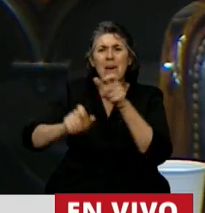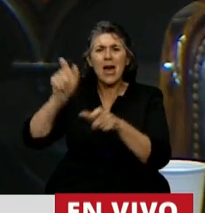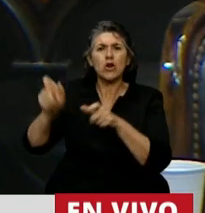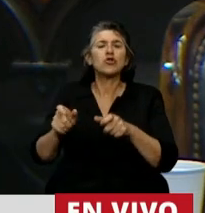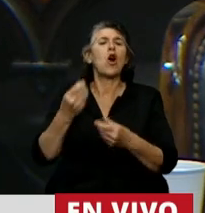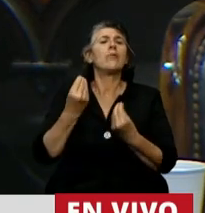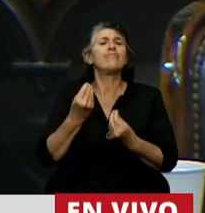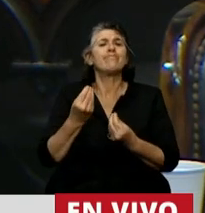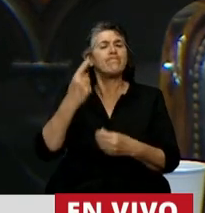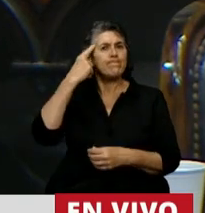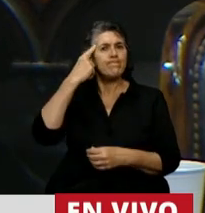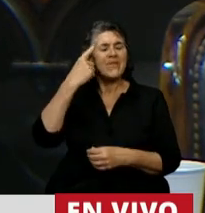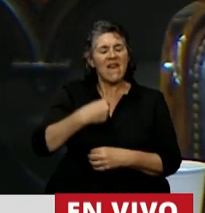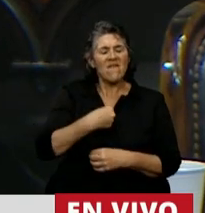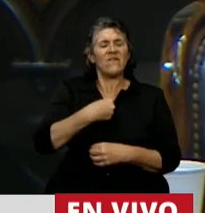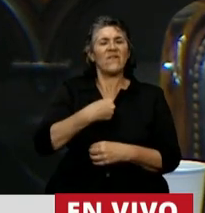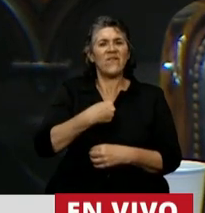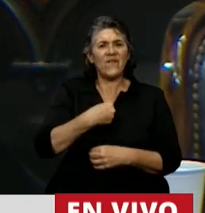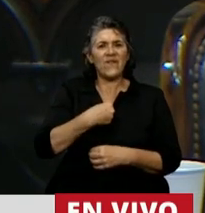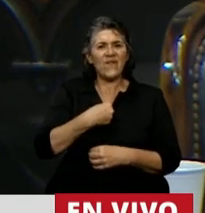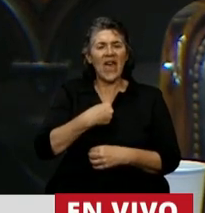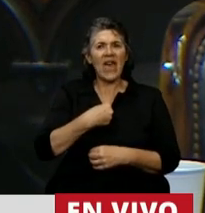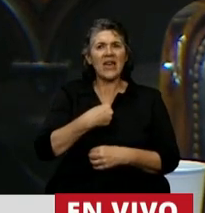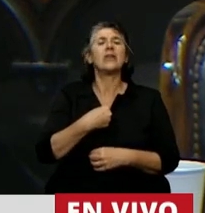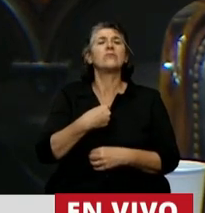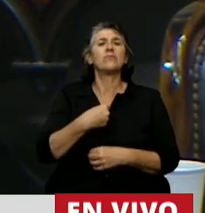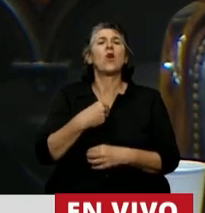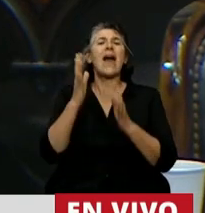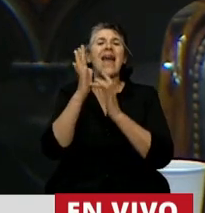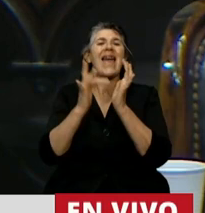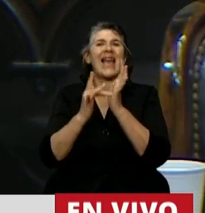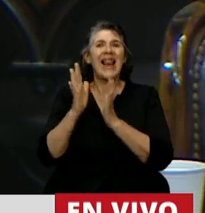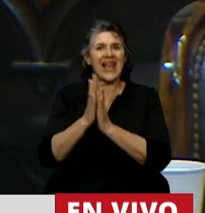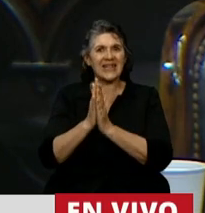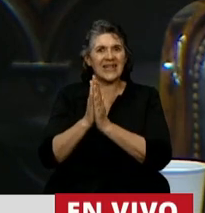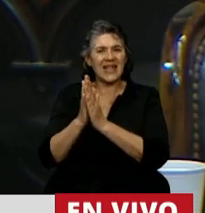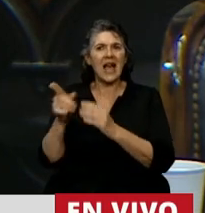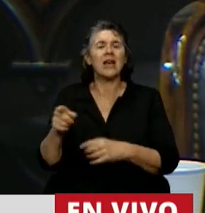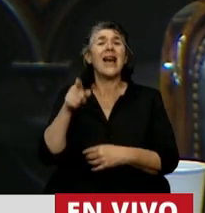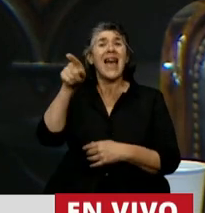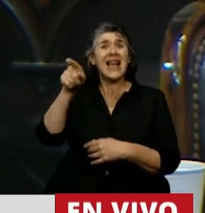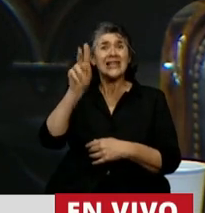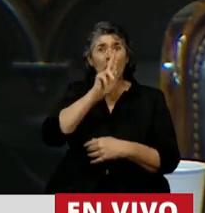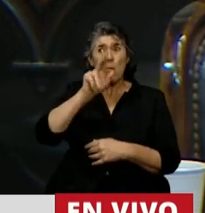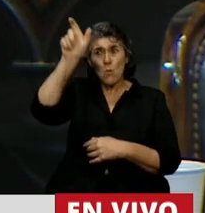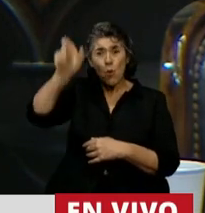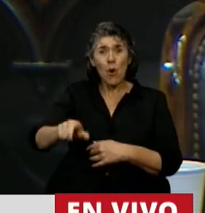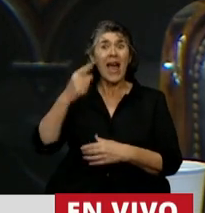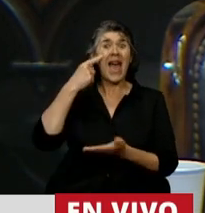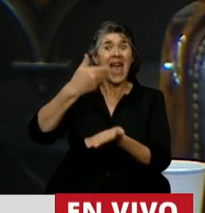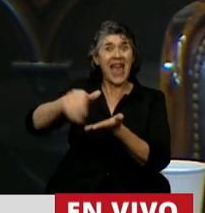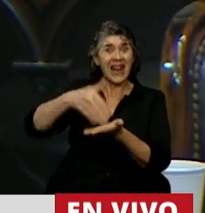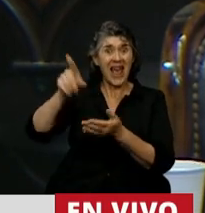fe comprometidos con una iglesia en particular. Debe renunciar, y si no lo hace el